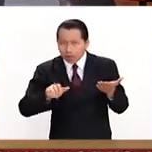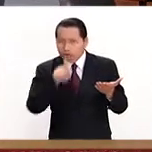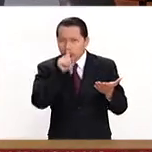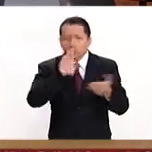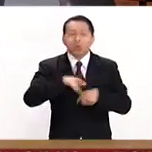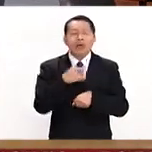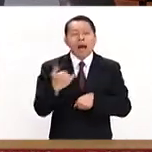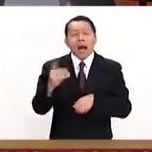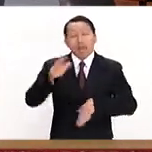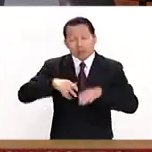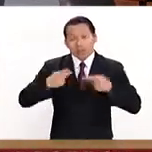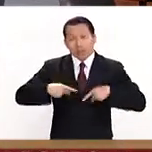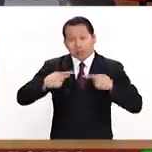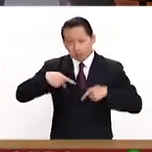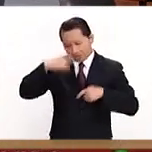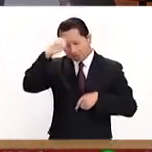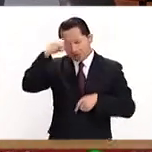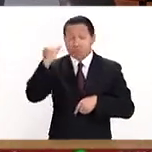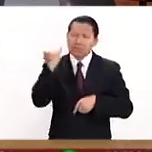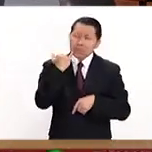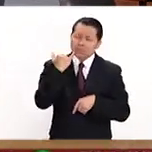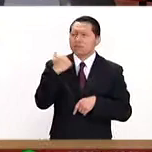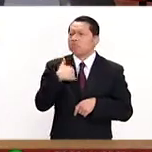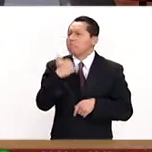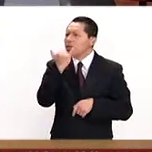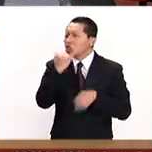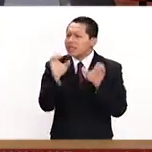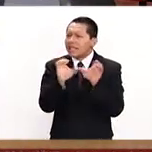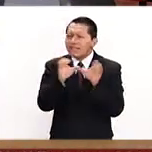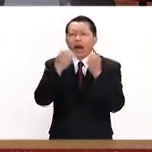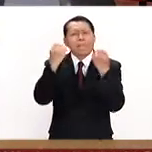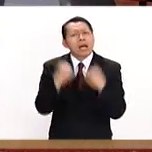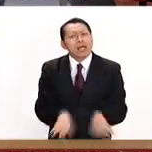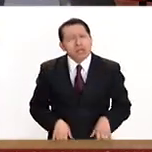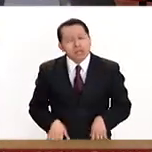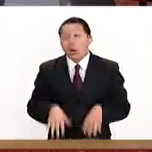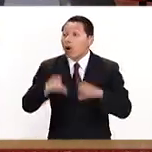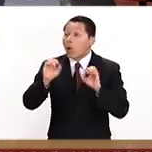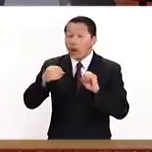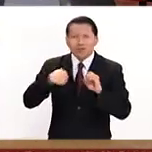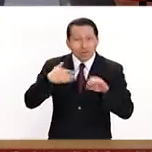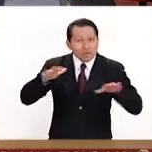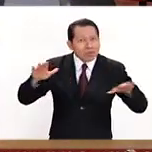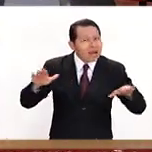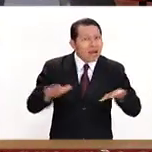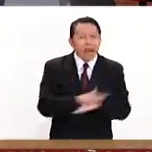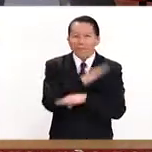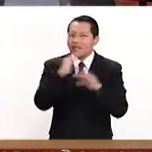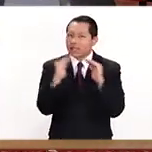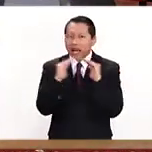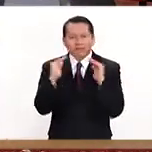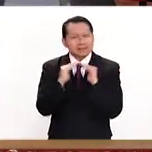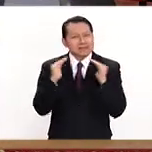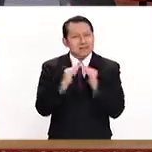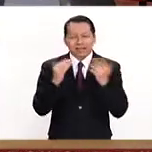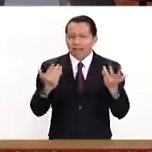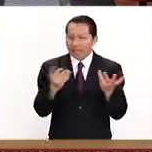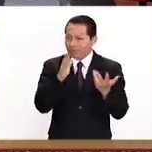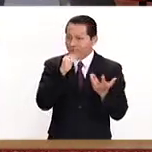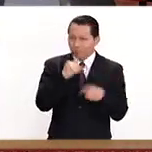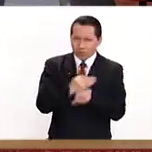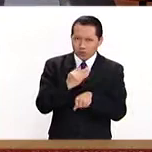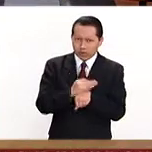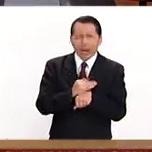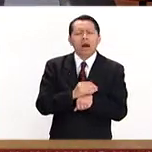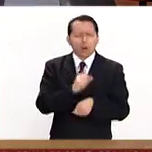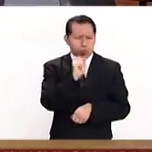y nos preguntan, oiga, yo extravé mi certificado, oiga, yo me cambié de residencia y no lo puedo subir ahorita a su plataforma. Les damos un plazo de seis